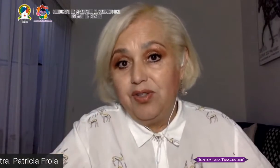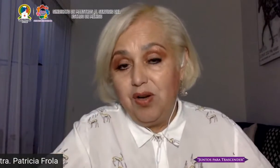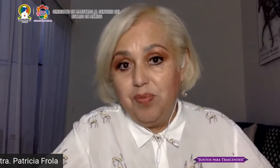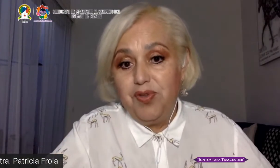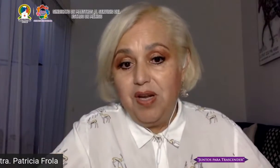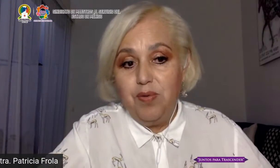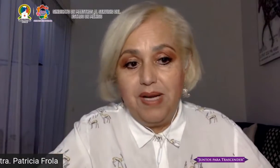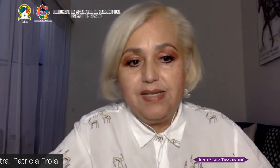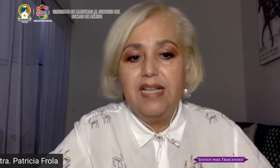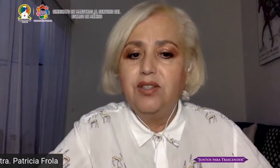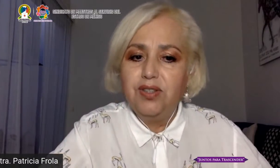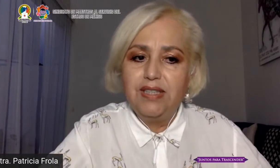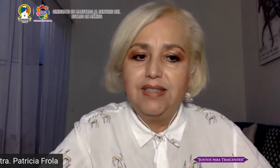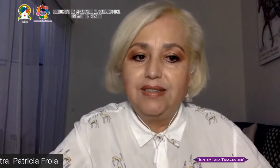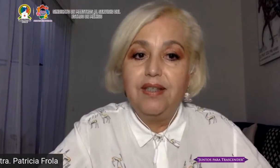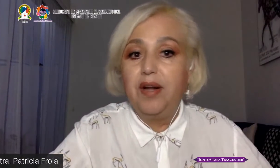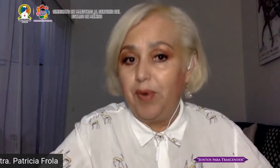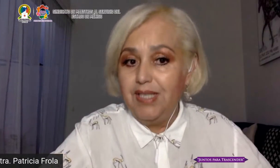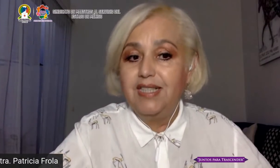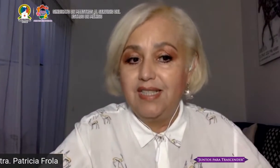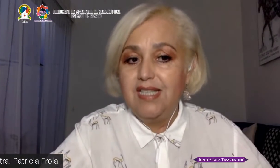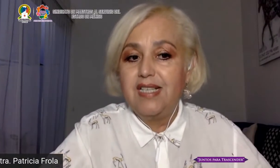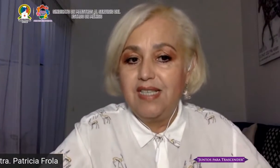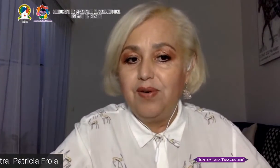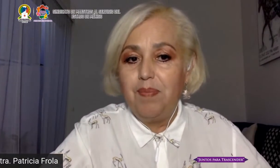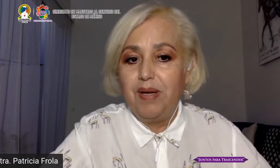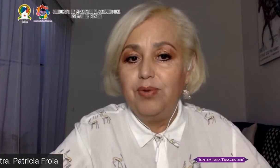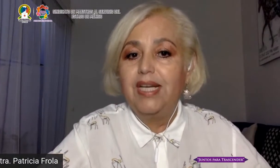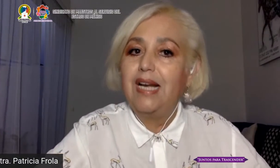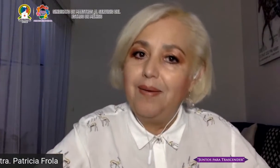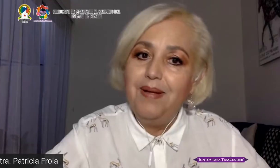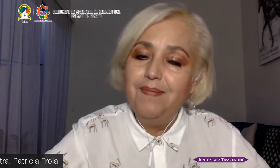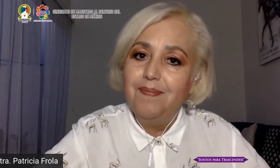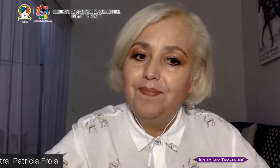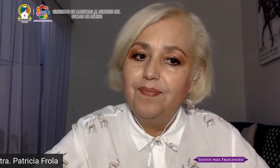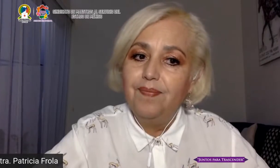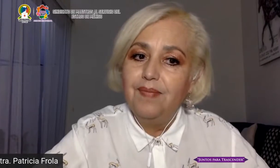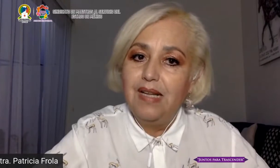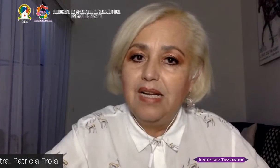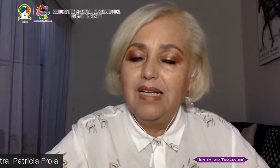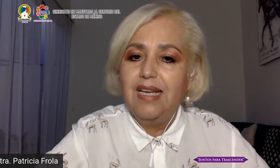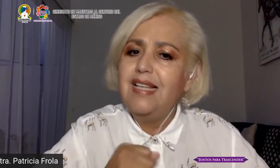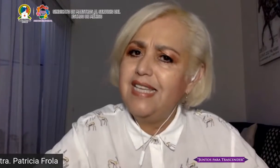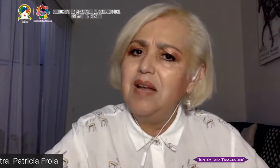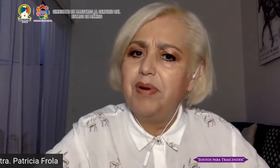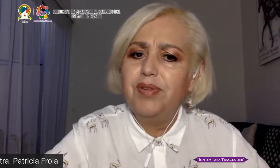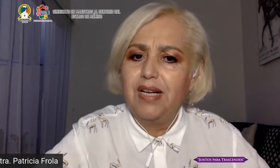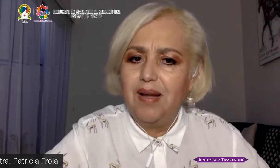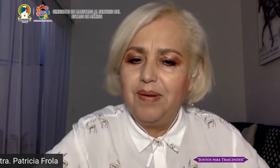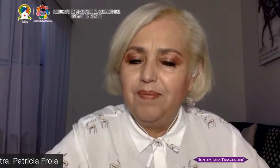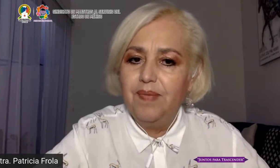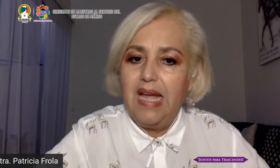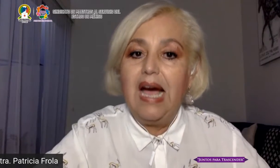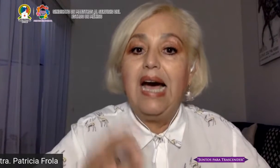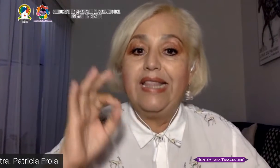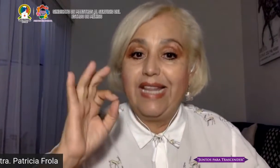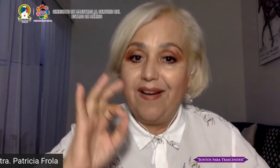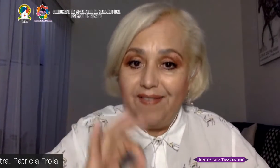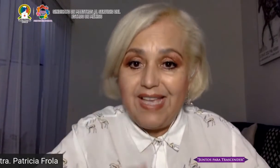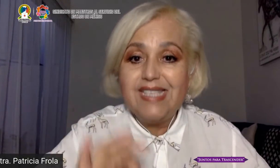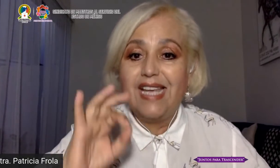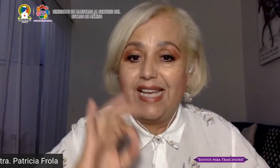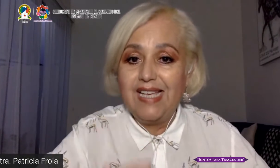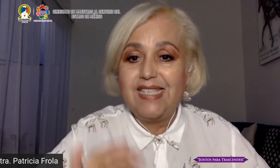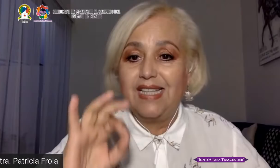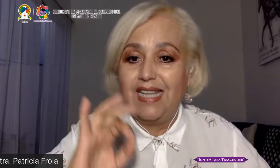que aprendan los alumnos y alumnas entonces recuerdas que te tienes que hacer una pregunta clave que decía la pregunta clave a